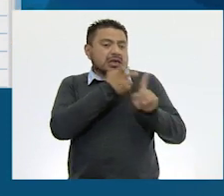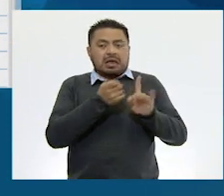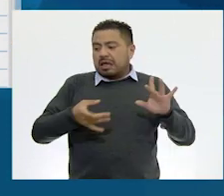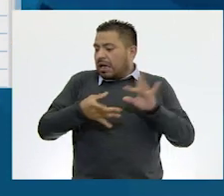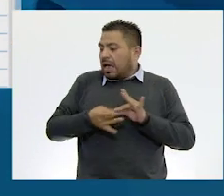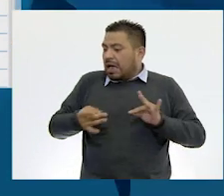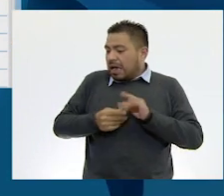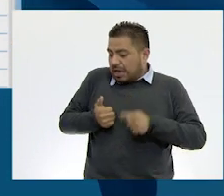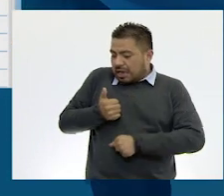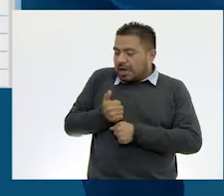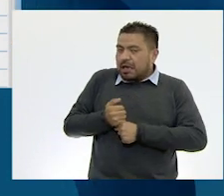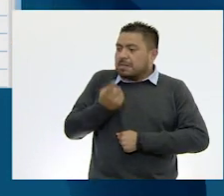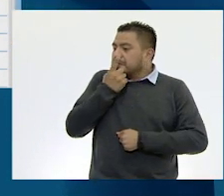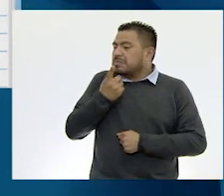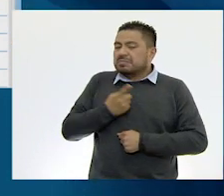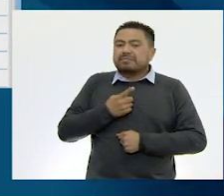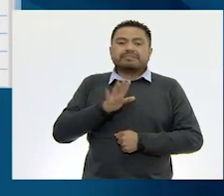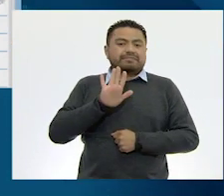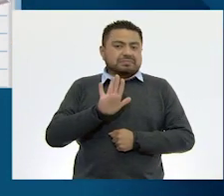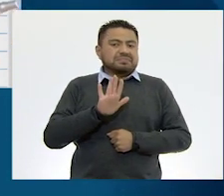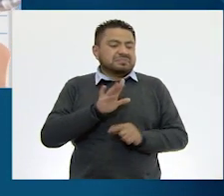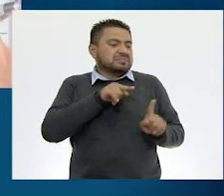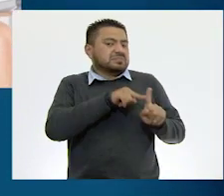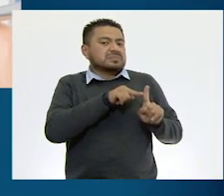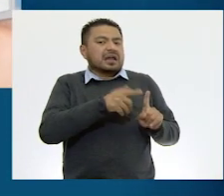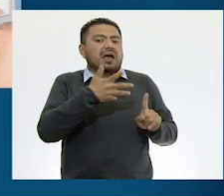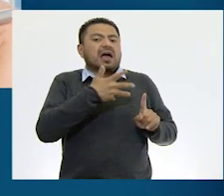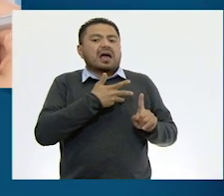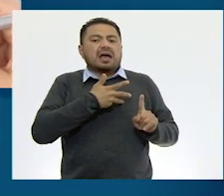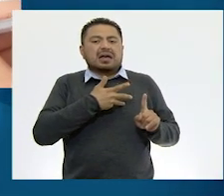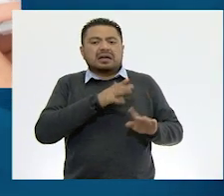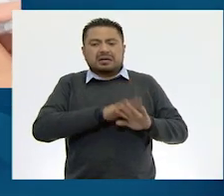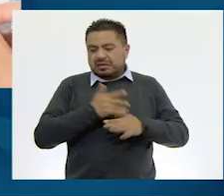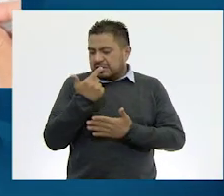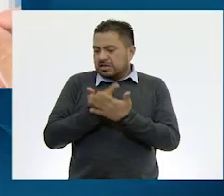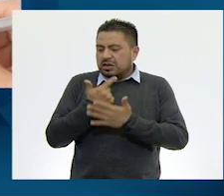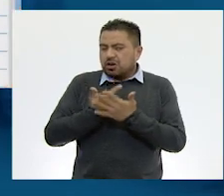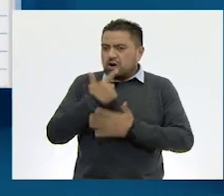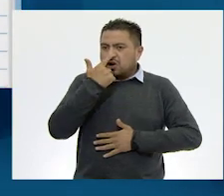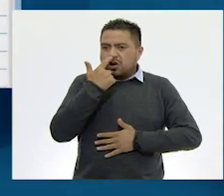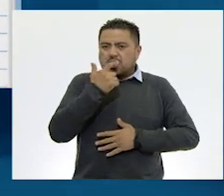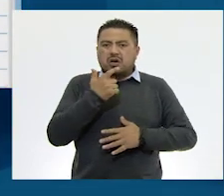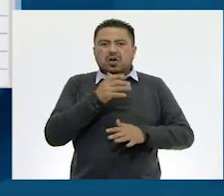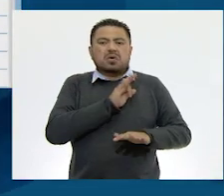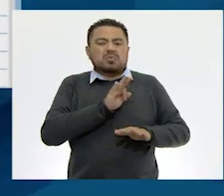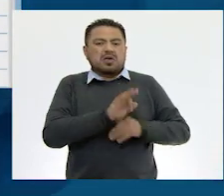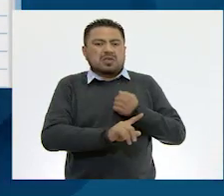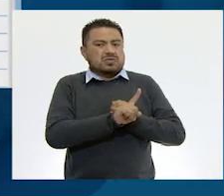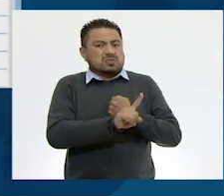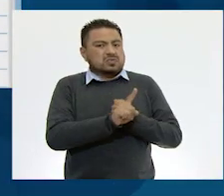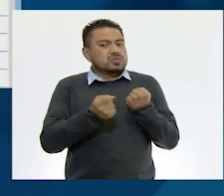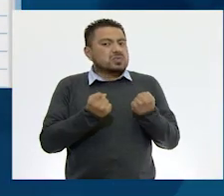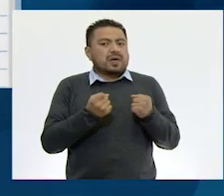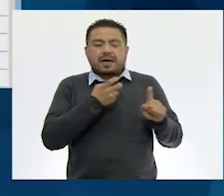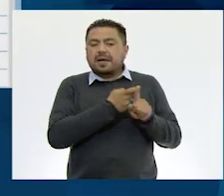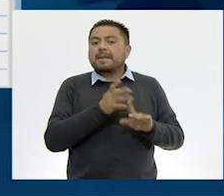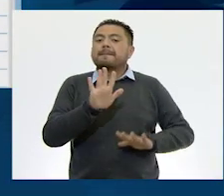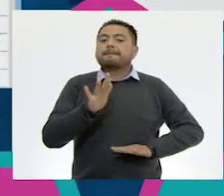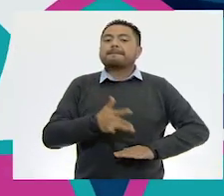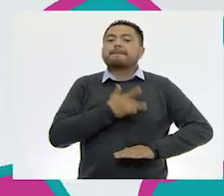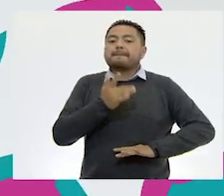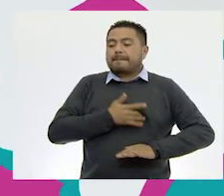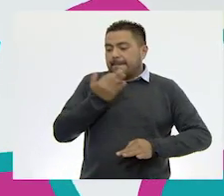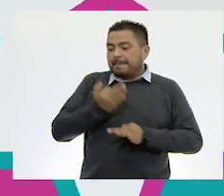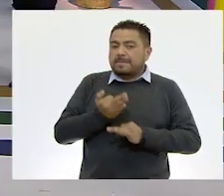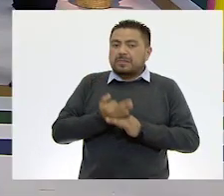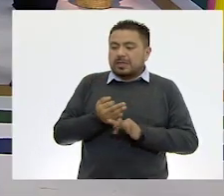cuenta mi abuelo, aunque tristemente se encuentra en la lista roja como especie amenazada. ¿Qué les pareció el